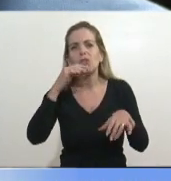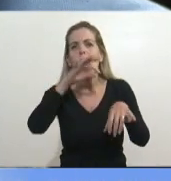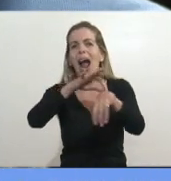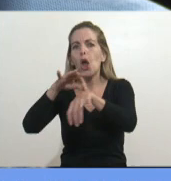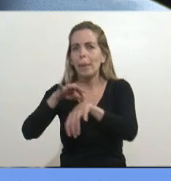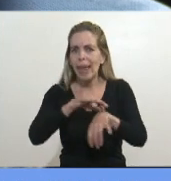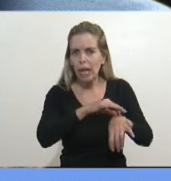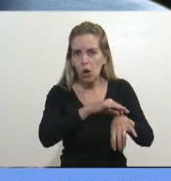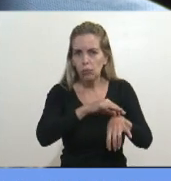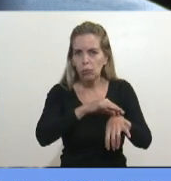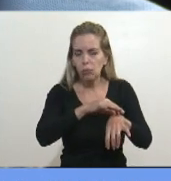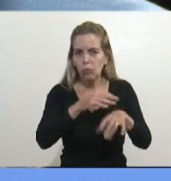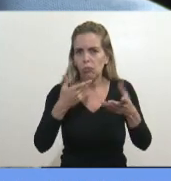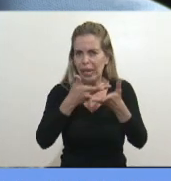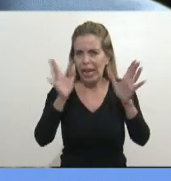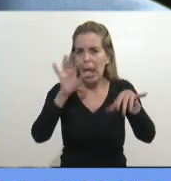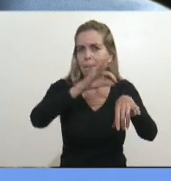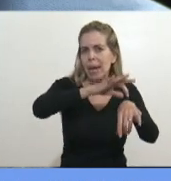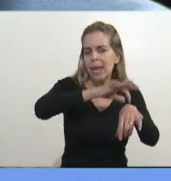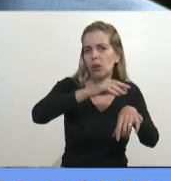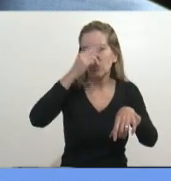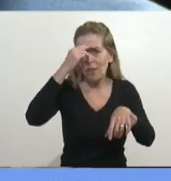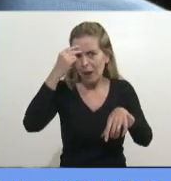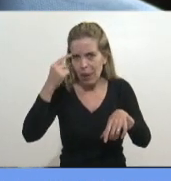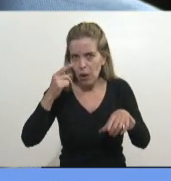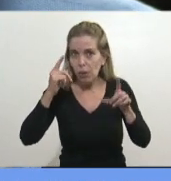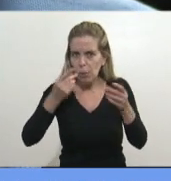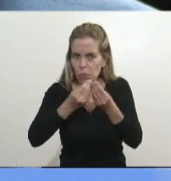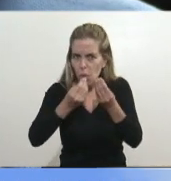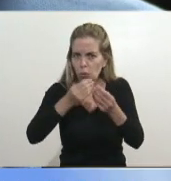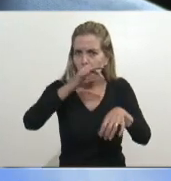a los médicos, a los enfermeros, muchos enfermeros perdieron también la vida.